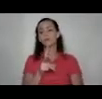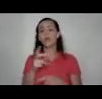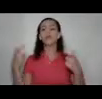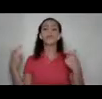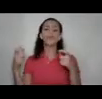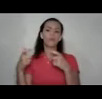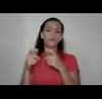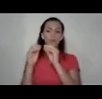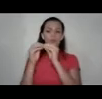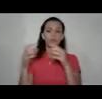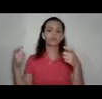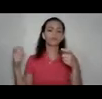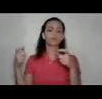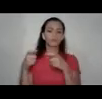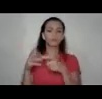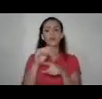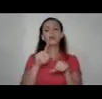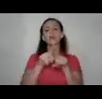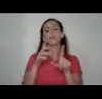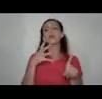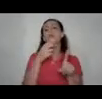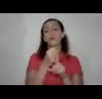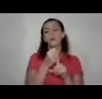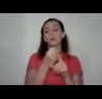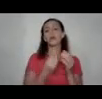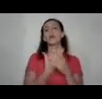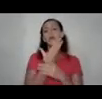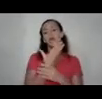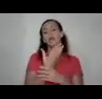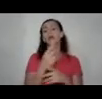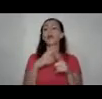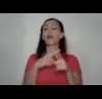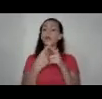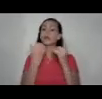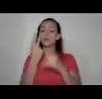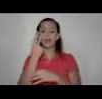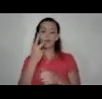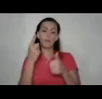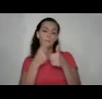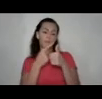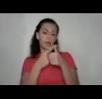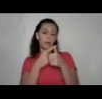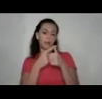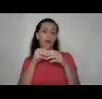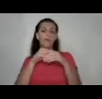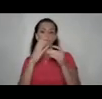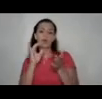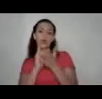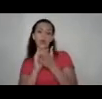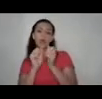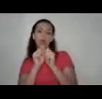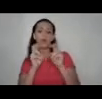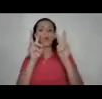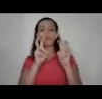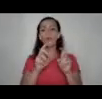numéricamente y también los impactos que generan entonces ya vimos la primera fuera de estas que tiene que ver con revisar